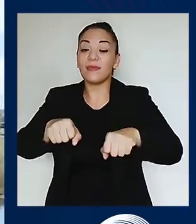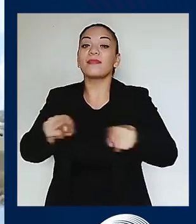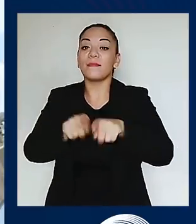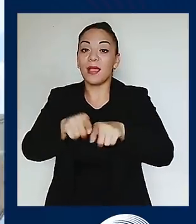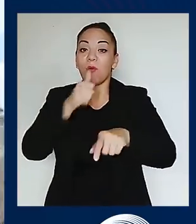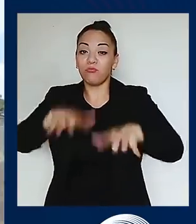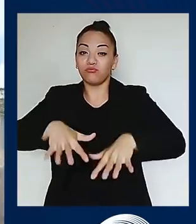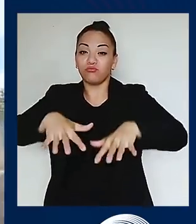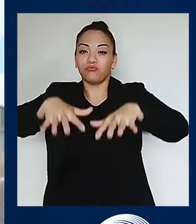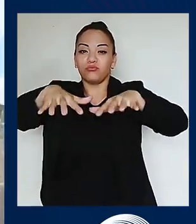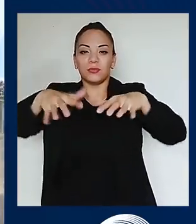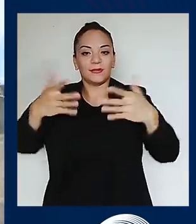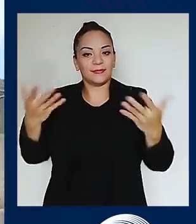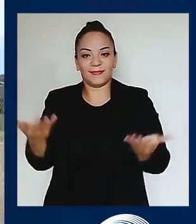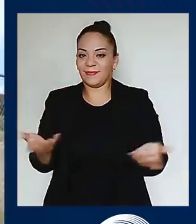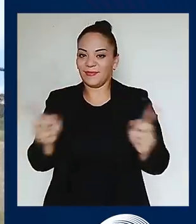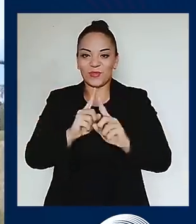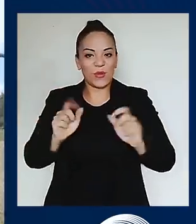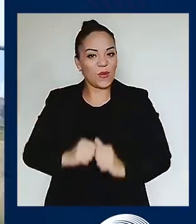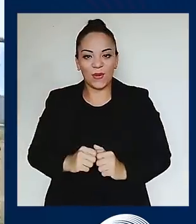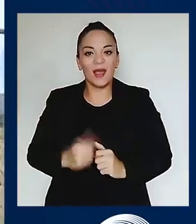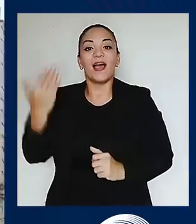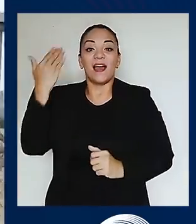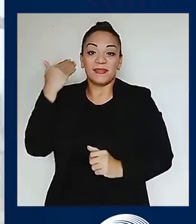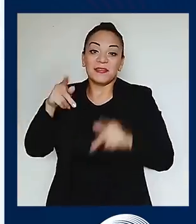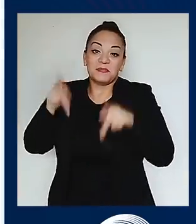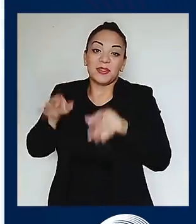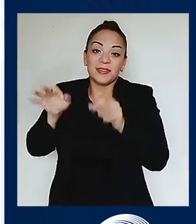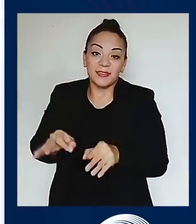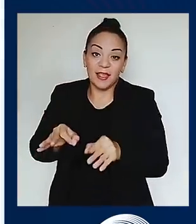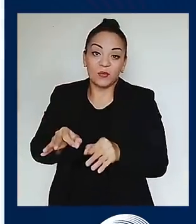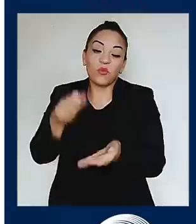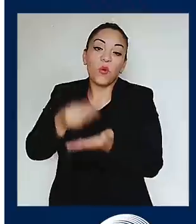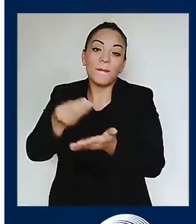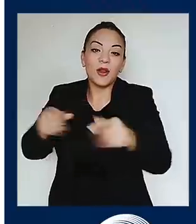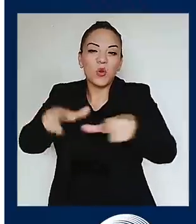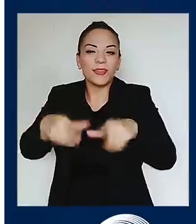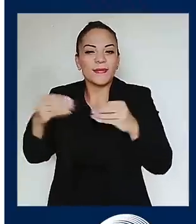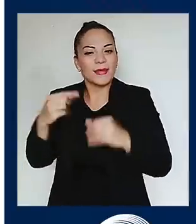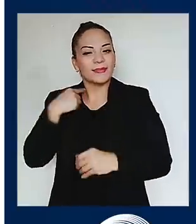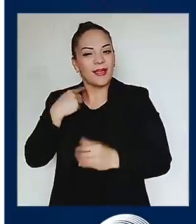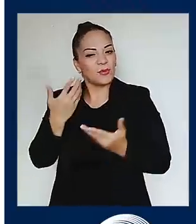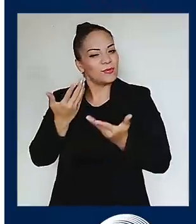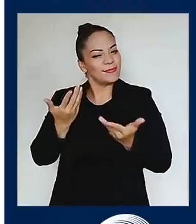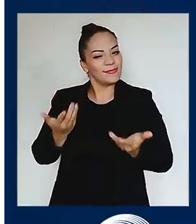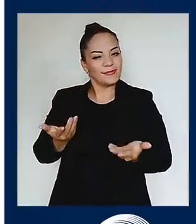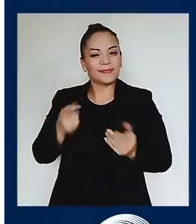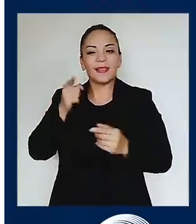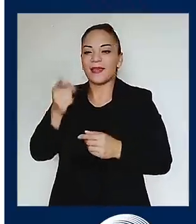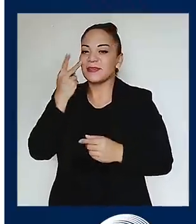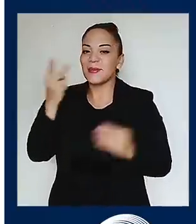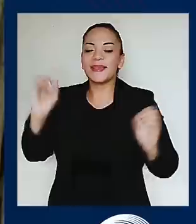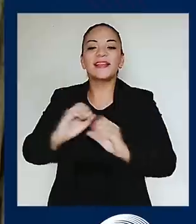fuera poco, escogiendo el lote más costoso. Aquí es claro que hubo